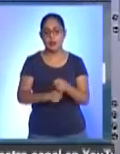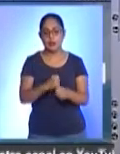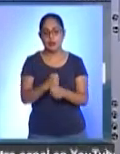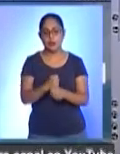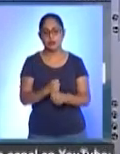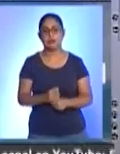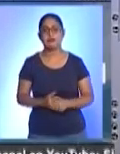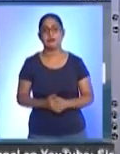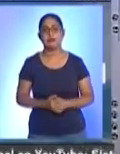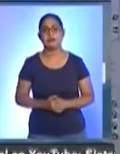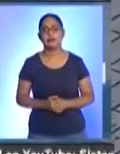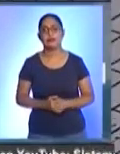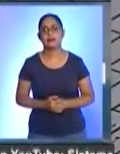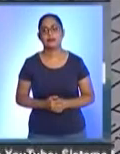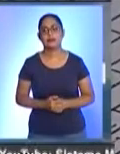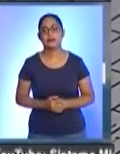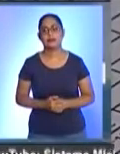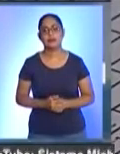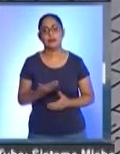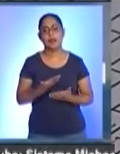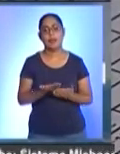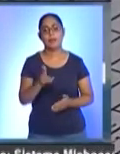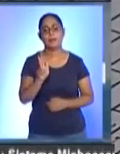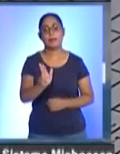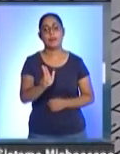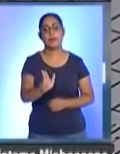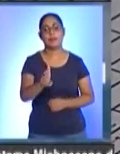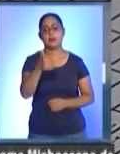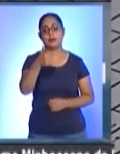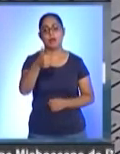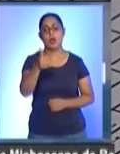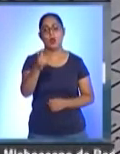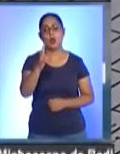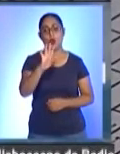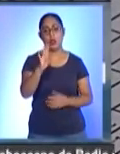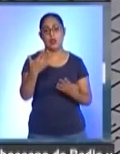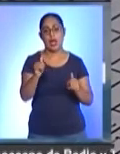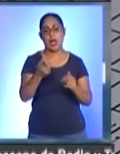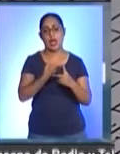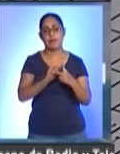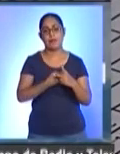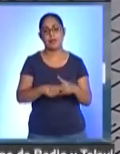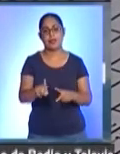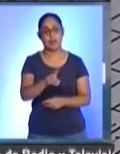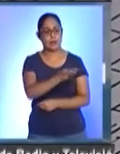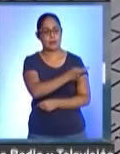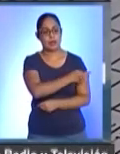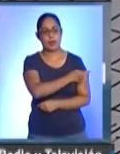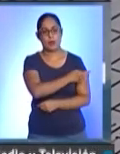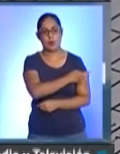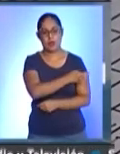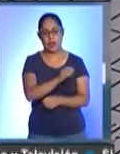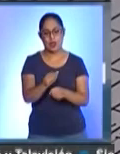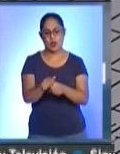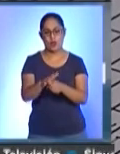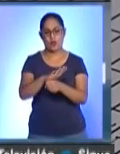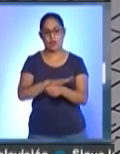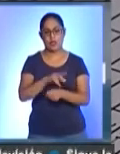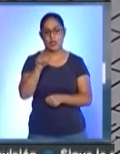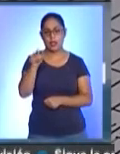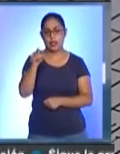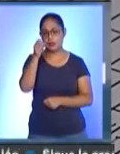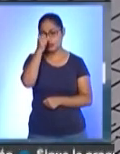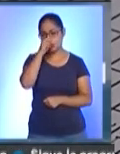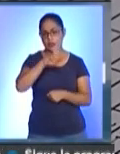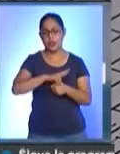detalles. Este martes 6 de julio se reactiva la jornada de vacunación contra COVID-19, por lo que la Secretaría de